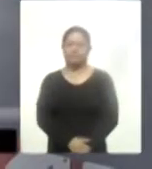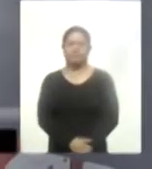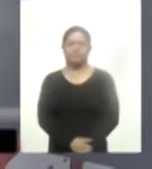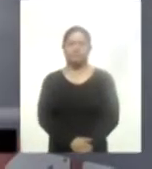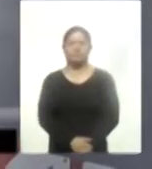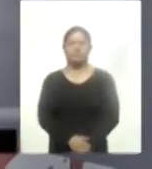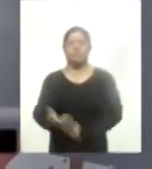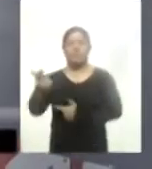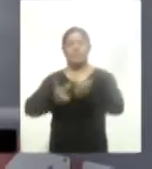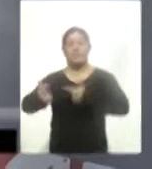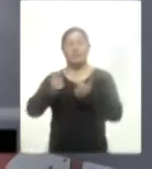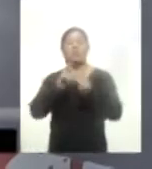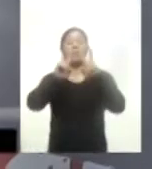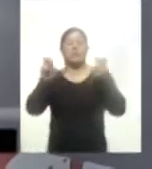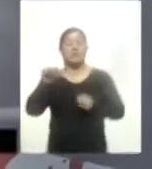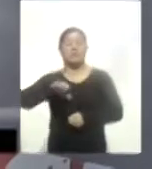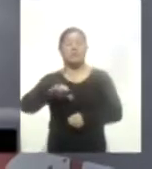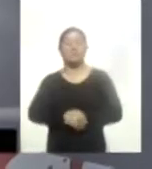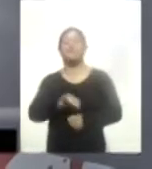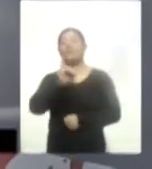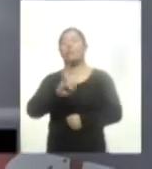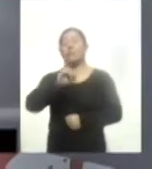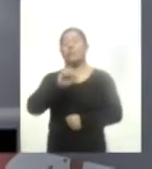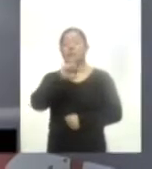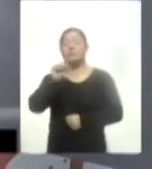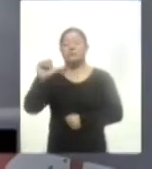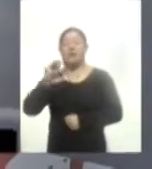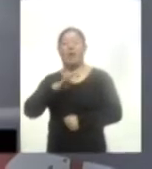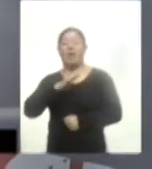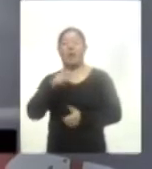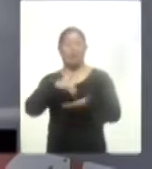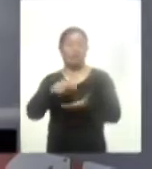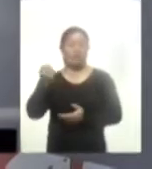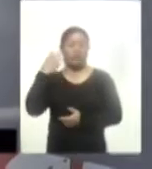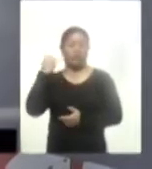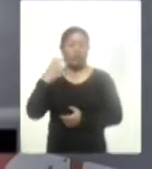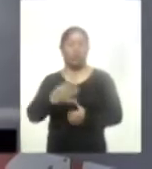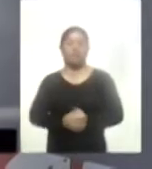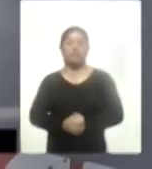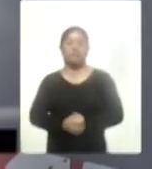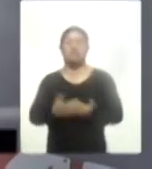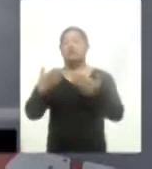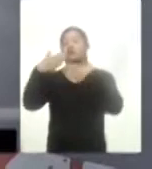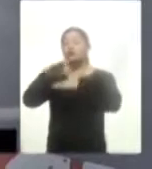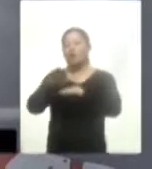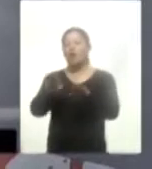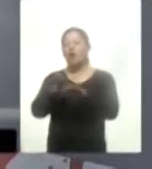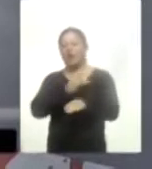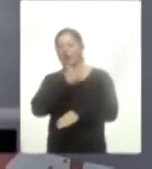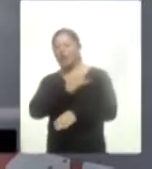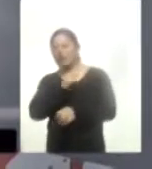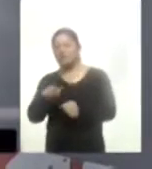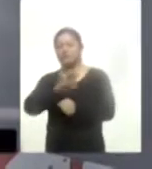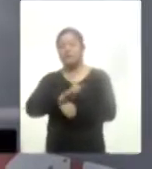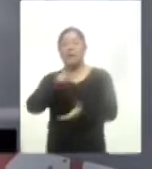Regresamos a temas estatales. Este jueves, la Secretaría de Salud del Estado ofreció una conferencia de prensa sobre el panorama de COVID-19 en